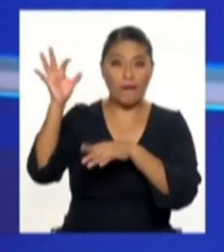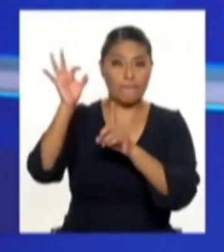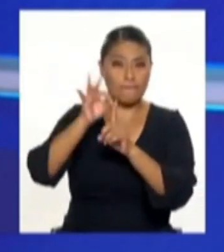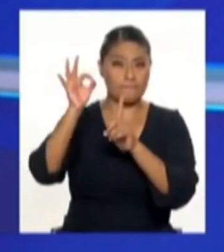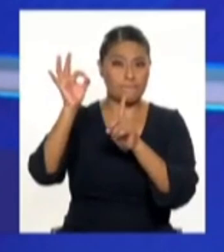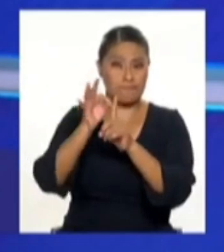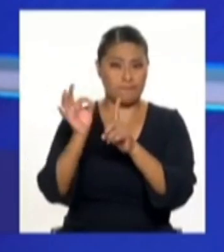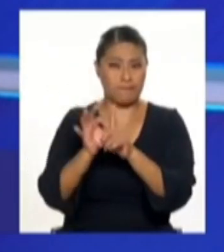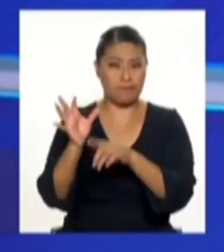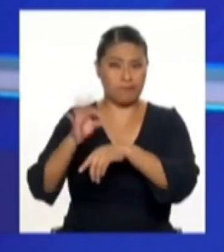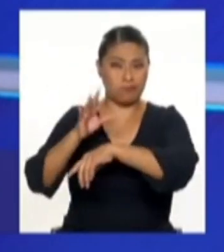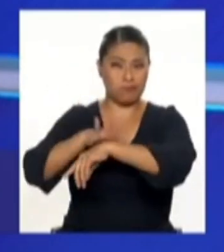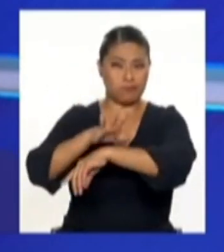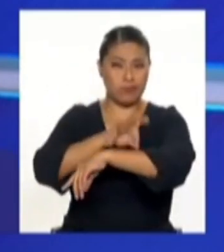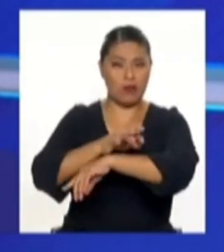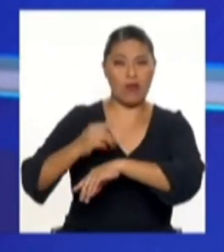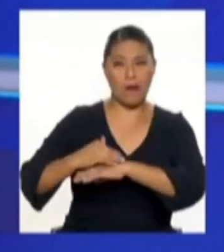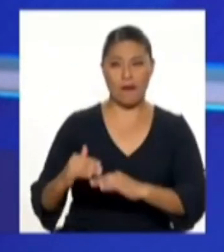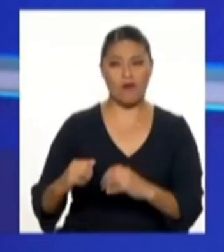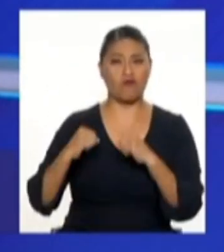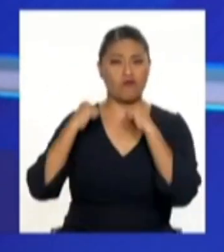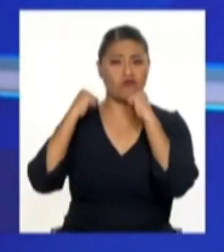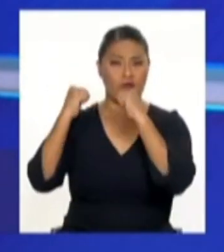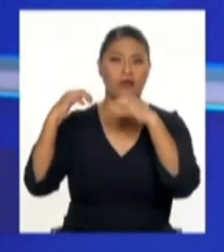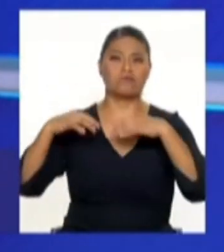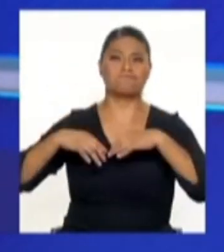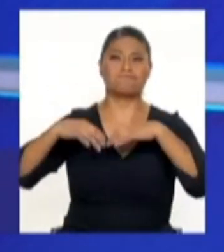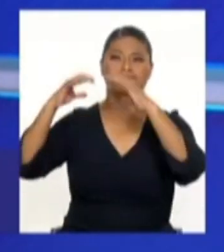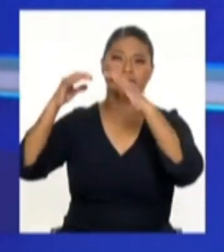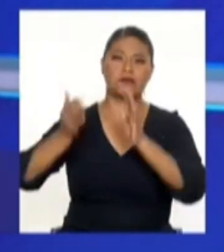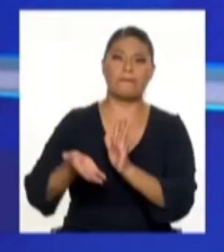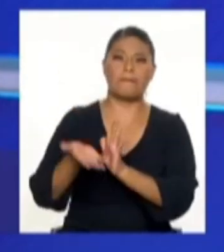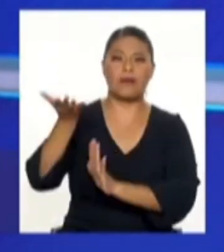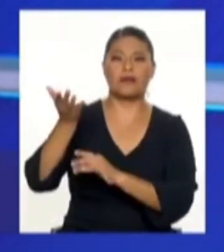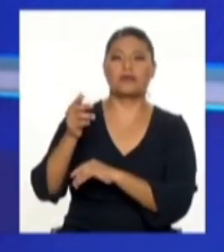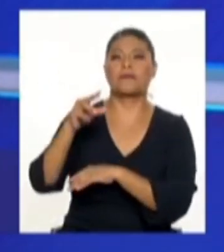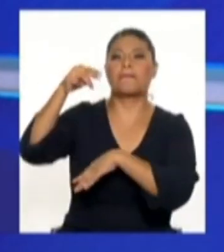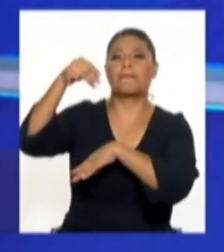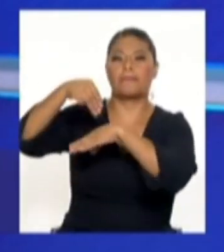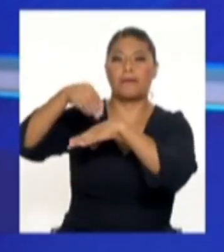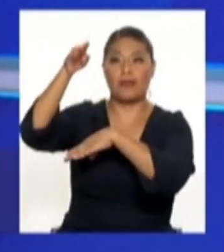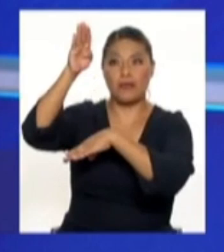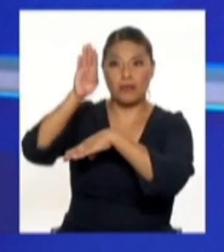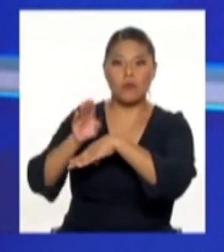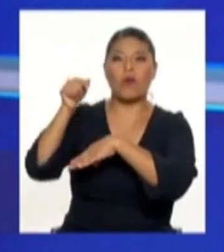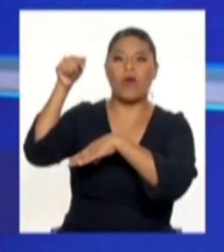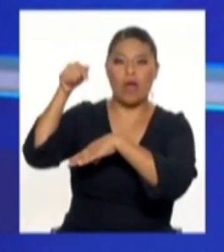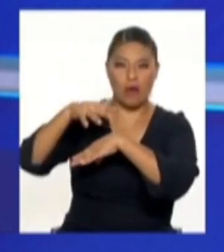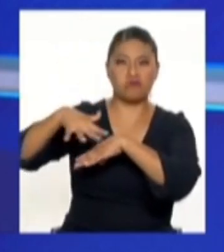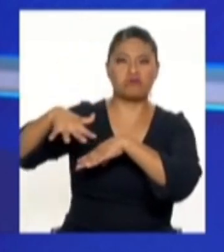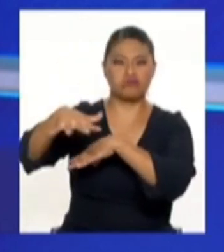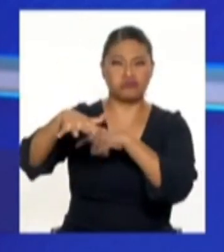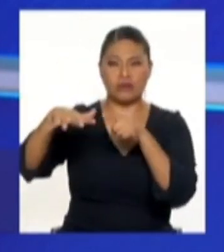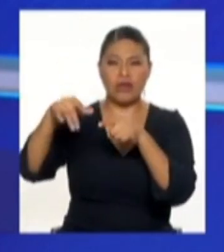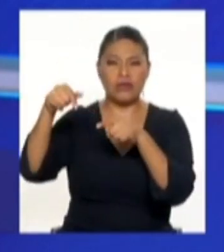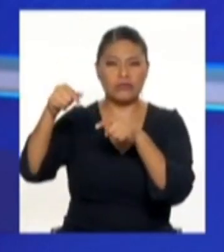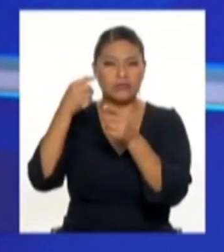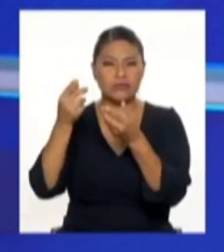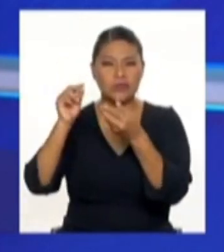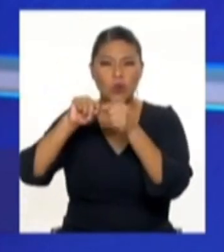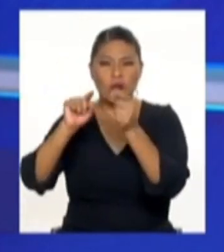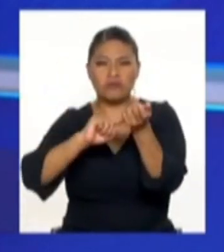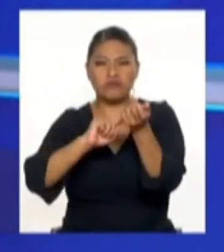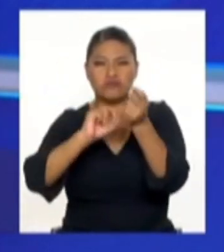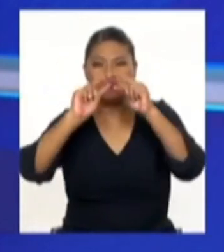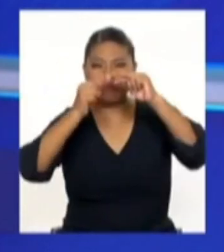agresiva fue en Madre de Dios, donde se detectó un serotipo que tenía una genética